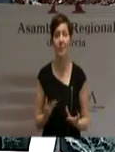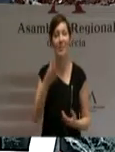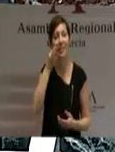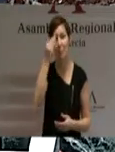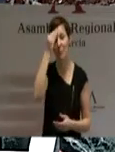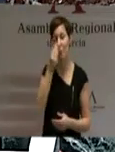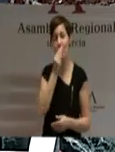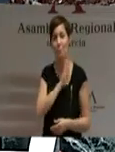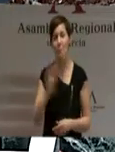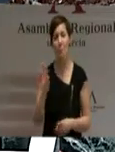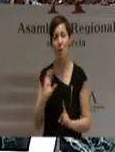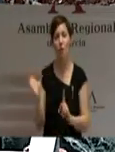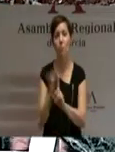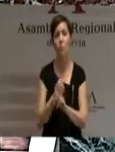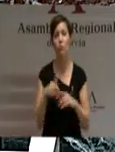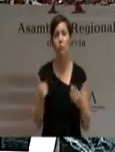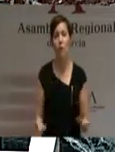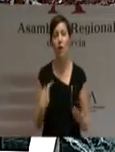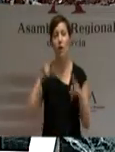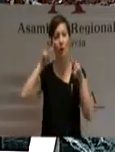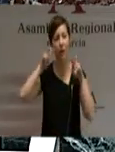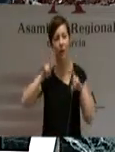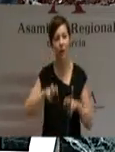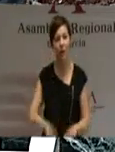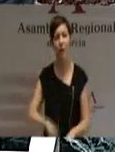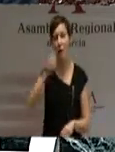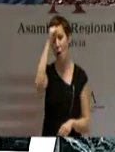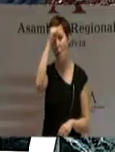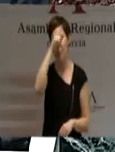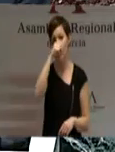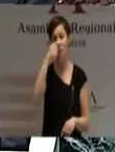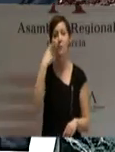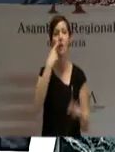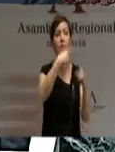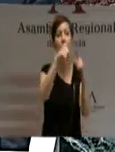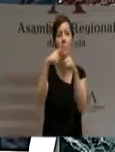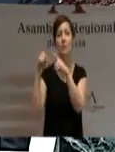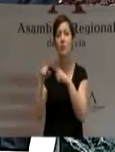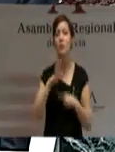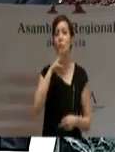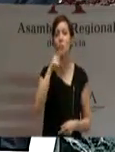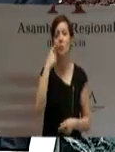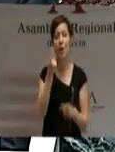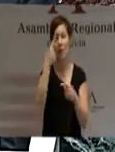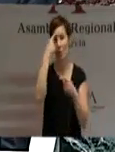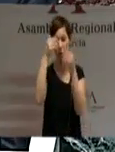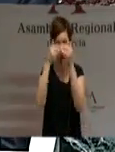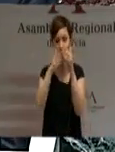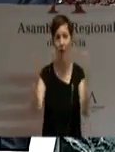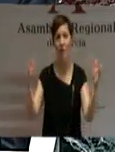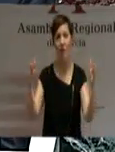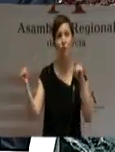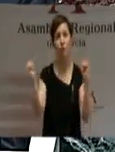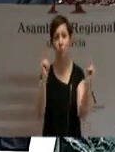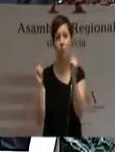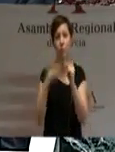es que, analizando puntos de vista distantes, valoremos un panorama más amplio de la realidad autonómica que